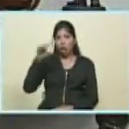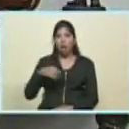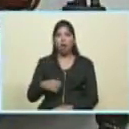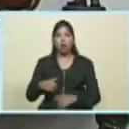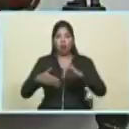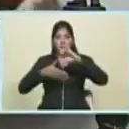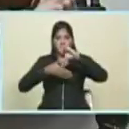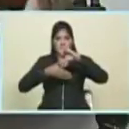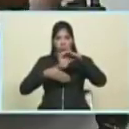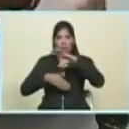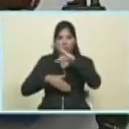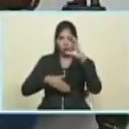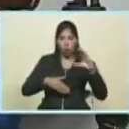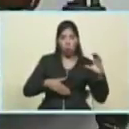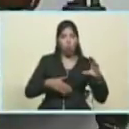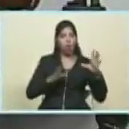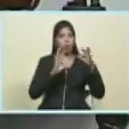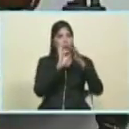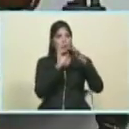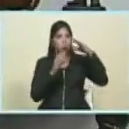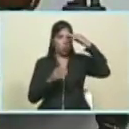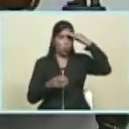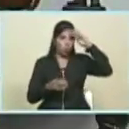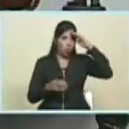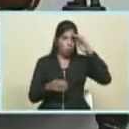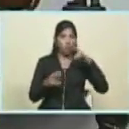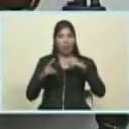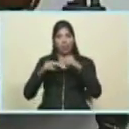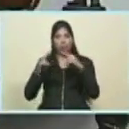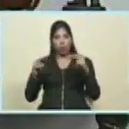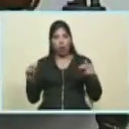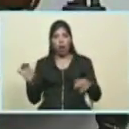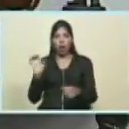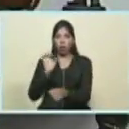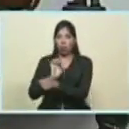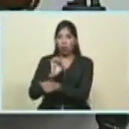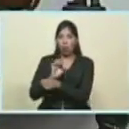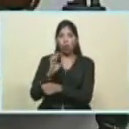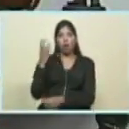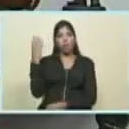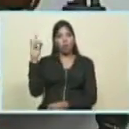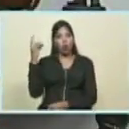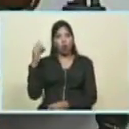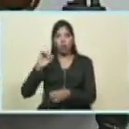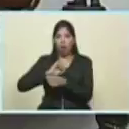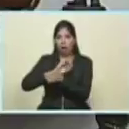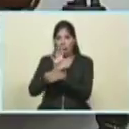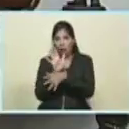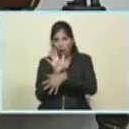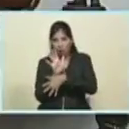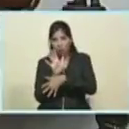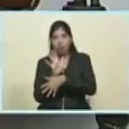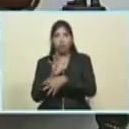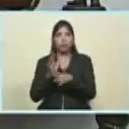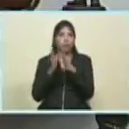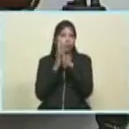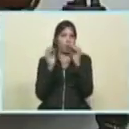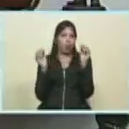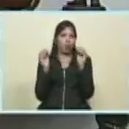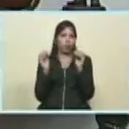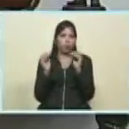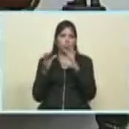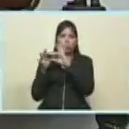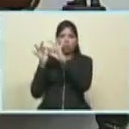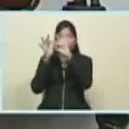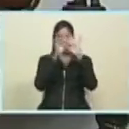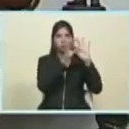con Cuba nuestra hermana Cuba Nicaragua Ecuador Bolivia el Alba el Caribe fíjense ustedes